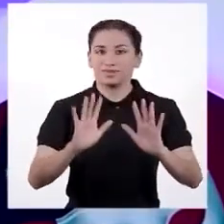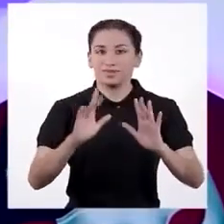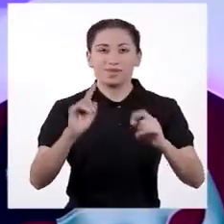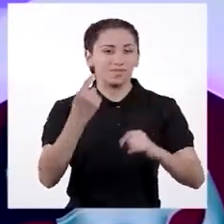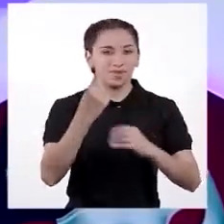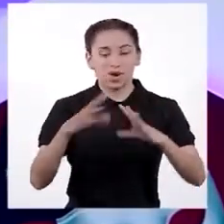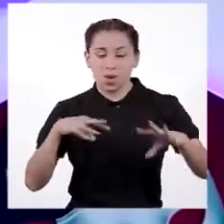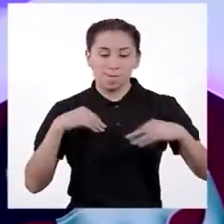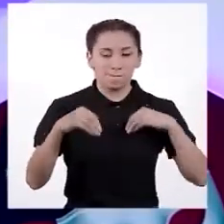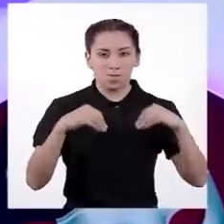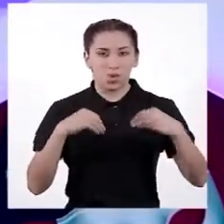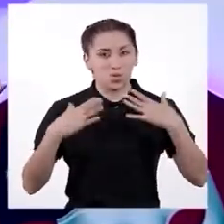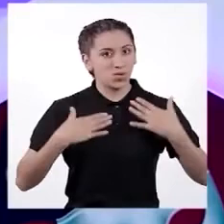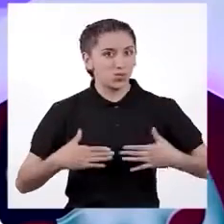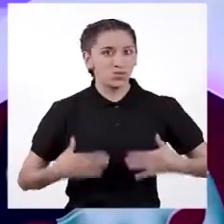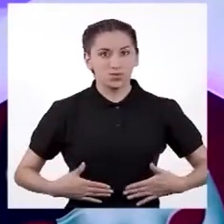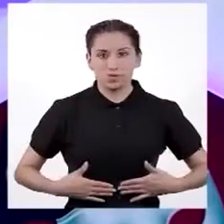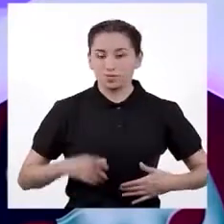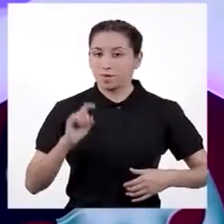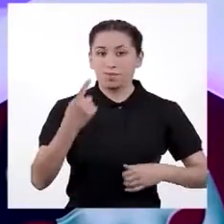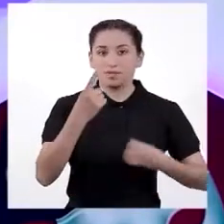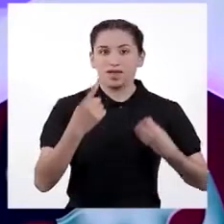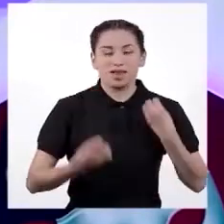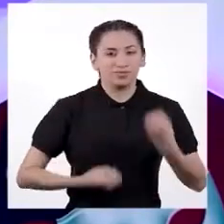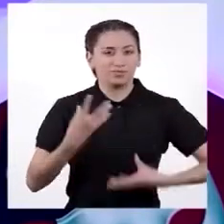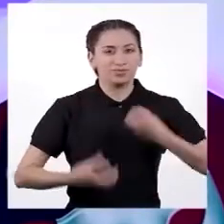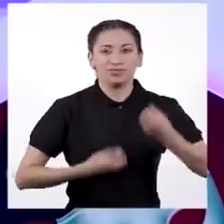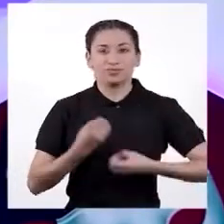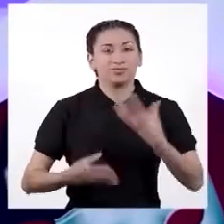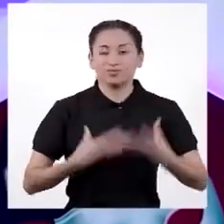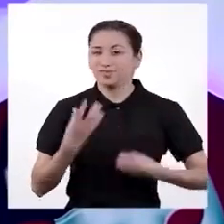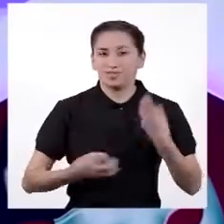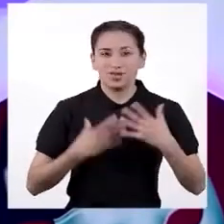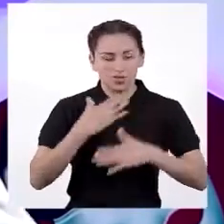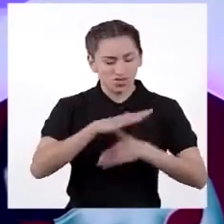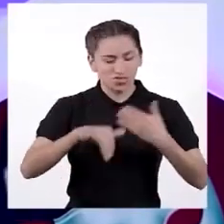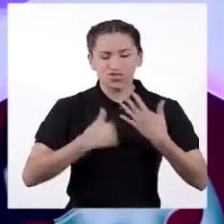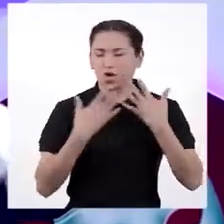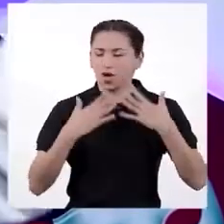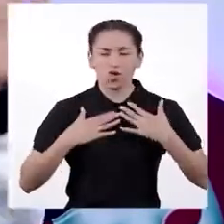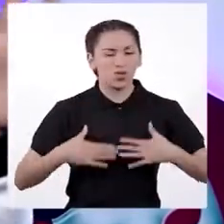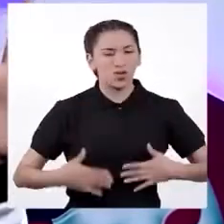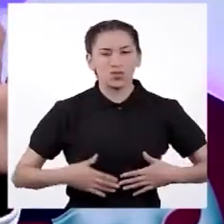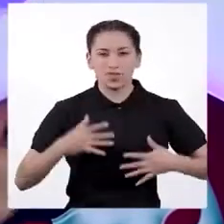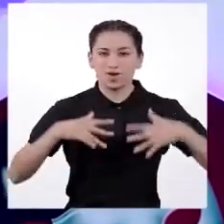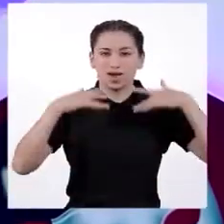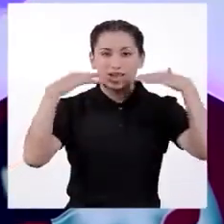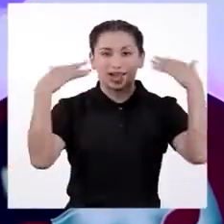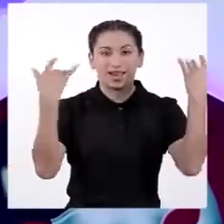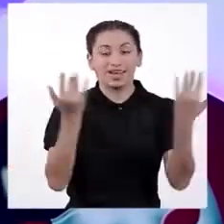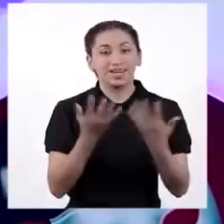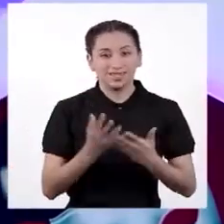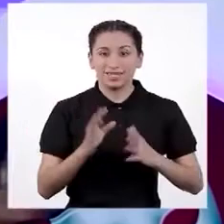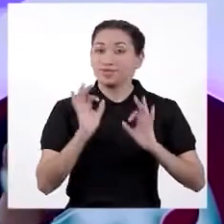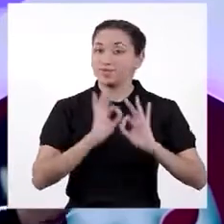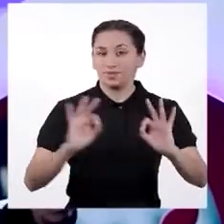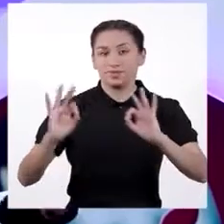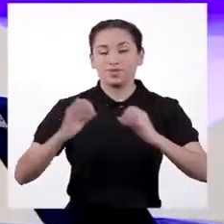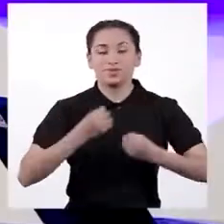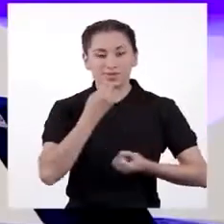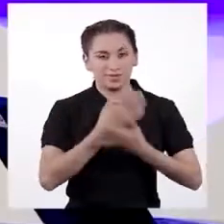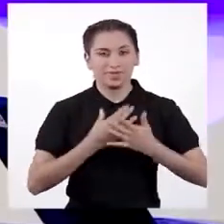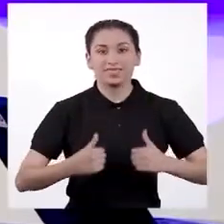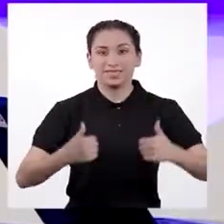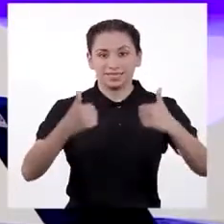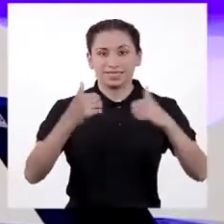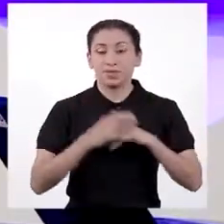poco el esqueleto. Vamos a segregar dopamina, serotonina, endorfina y todas las hormonas de la felicidad y bienestar.